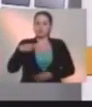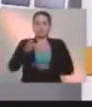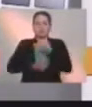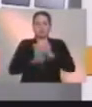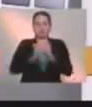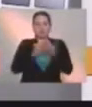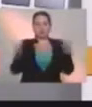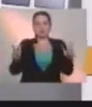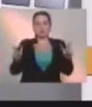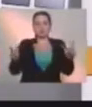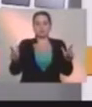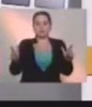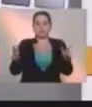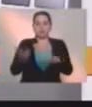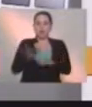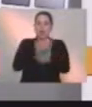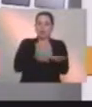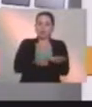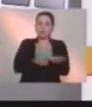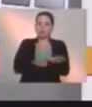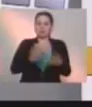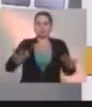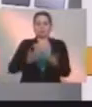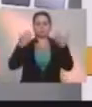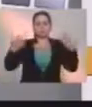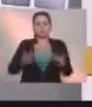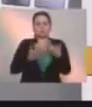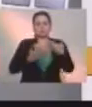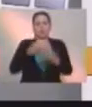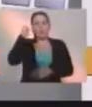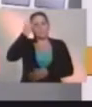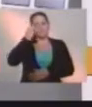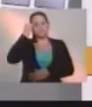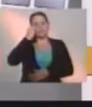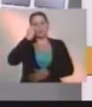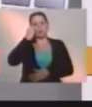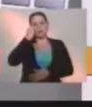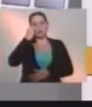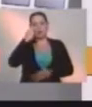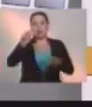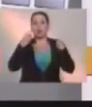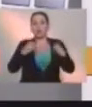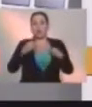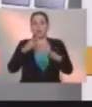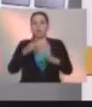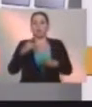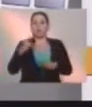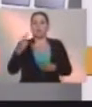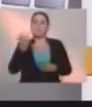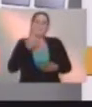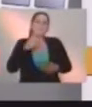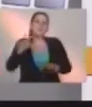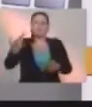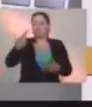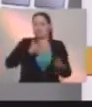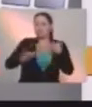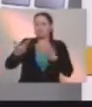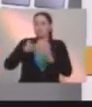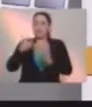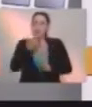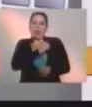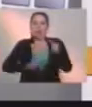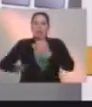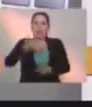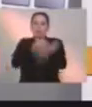libertad en nuestro país, antes de irnos a la batalla, se hubiesen puesto a pensar si pudiesen resultar heridos. Si se hubiesen puesto a